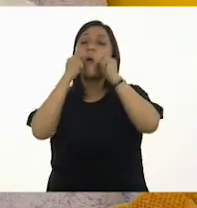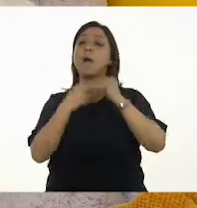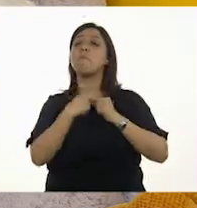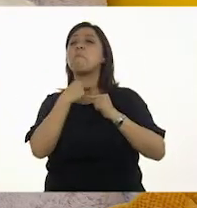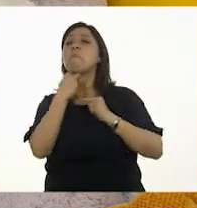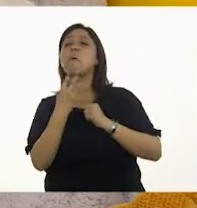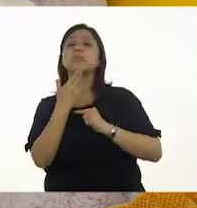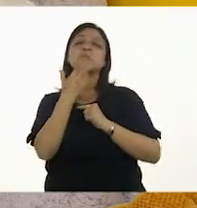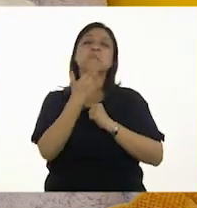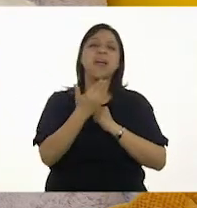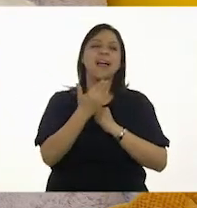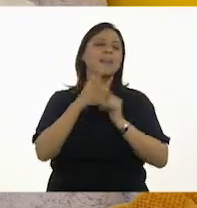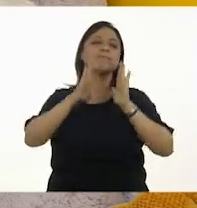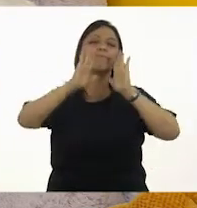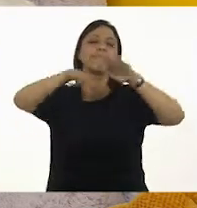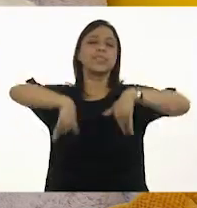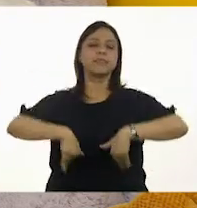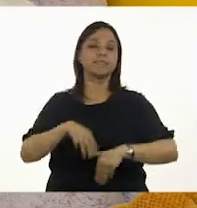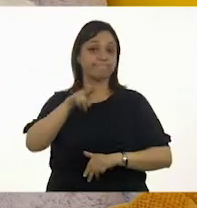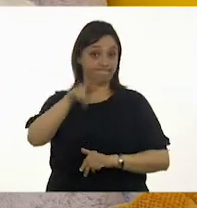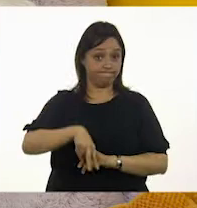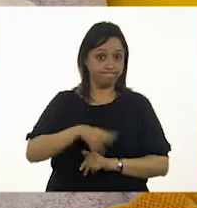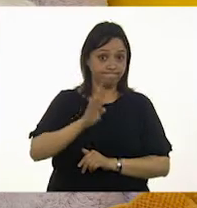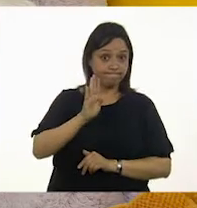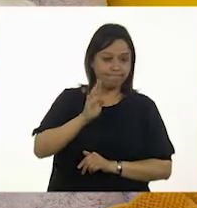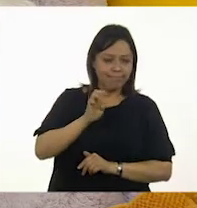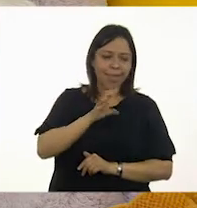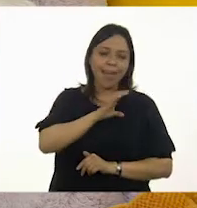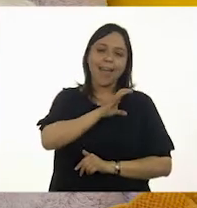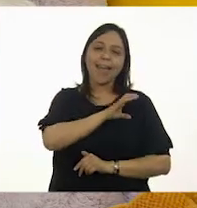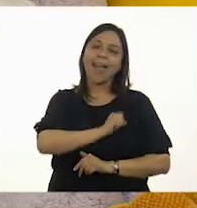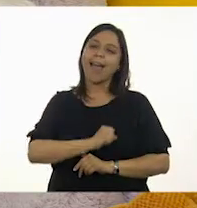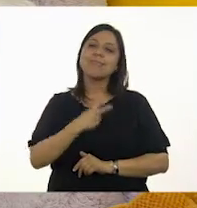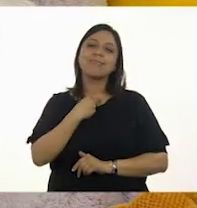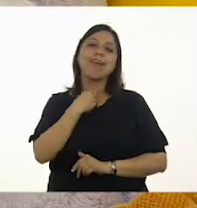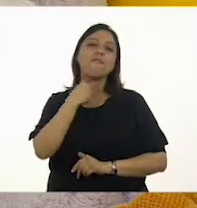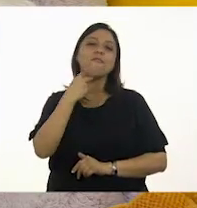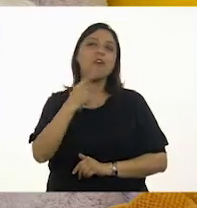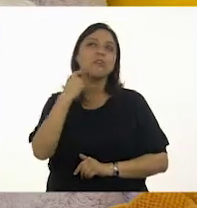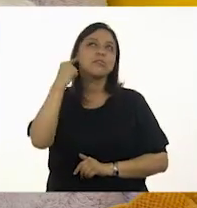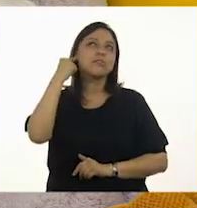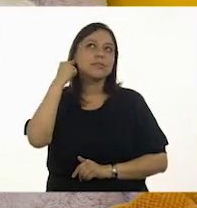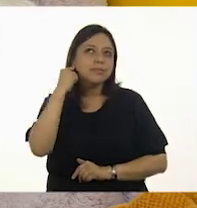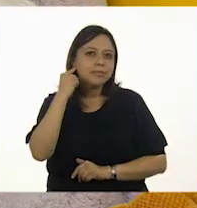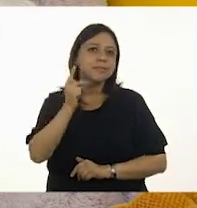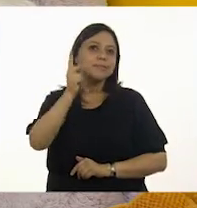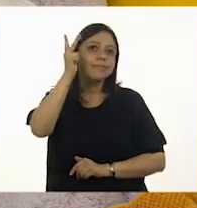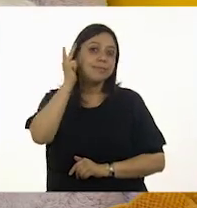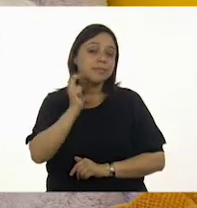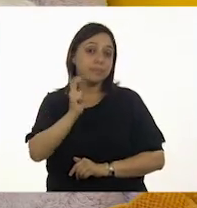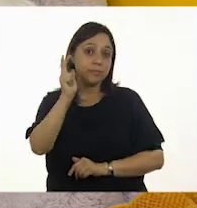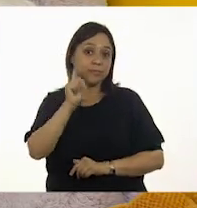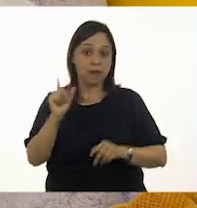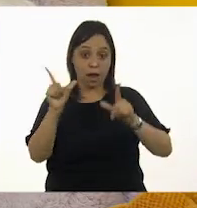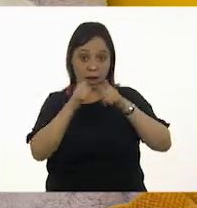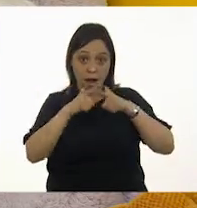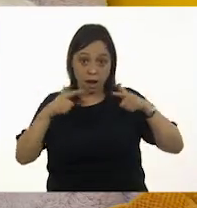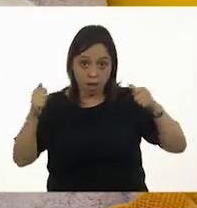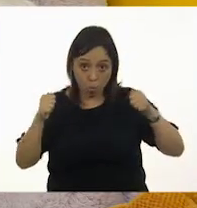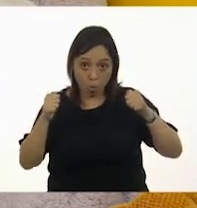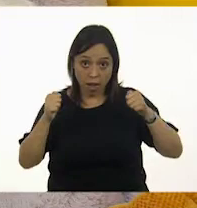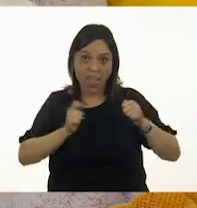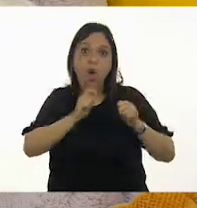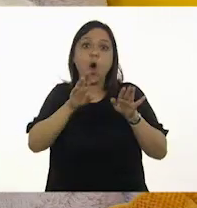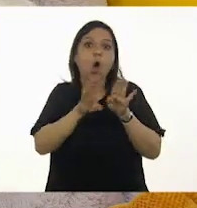Créeme, a los bebés, niñas y niños, les encanta oír tu voz. Y lo increíble es que el lenguaje se construye casi